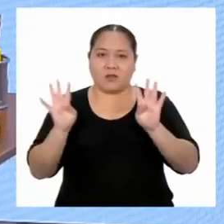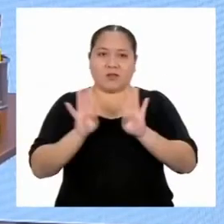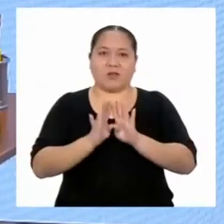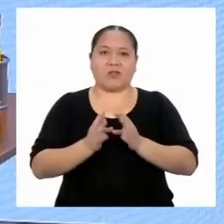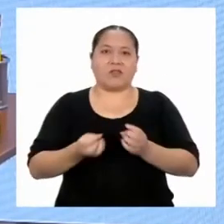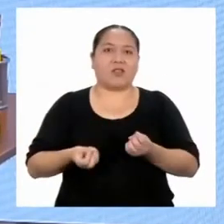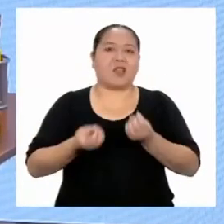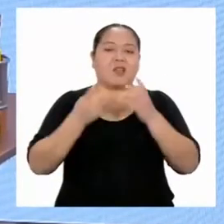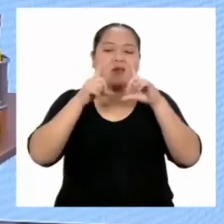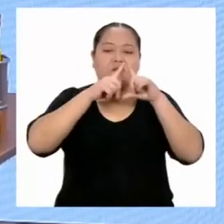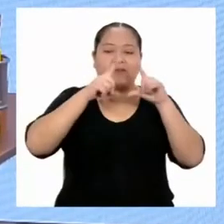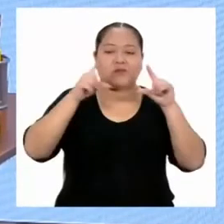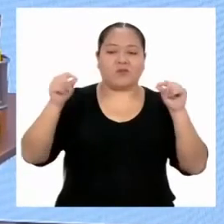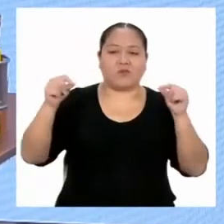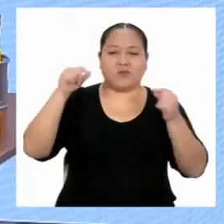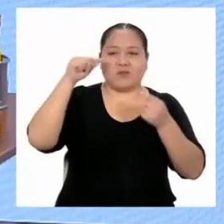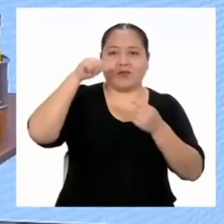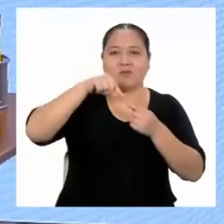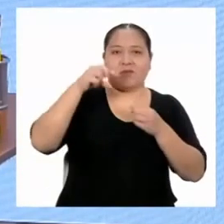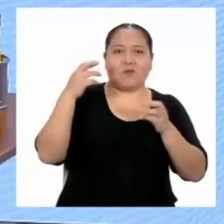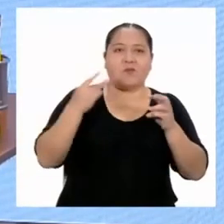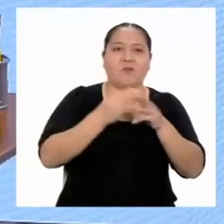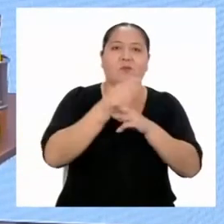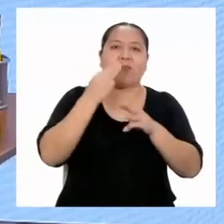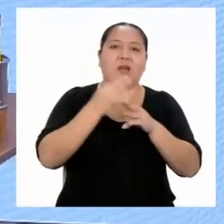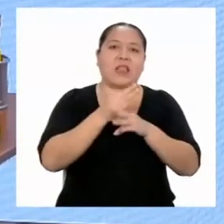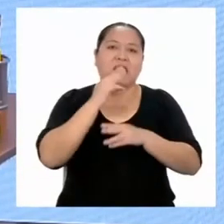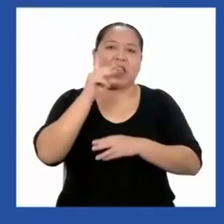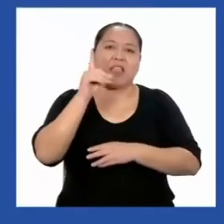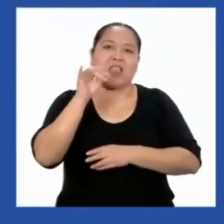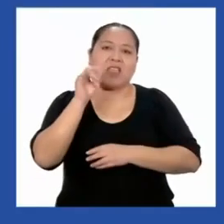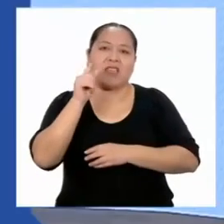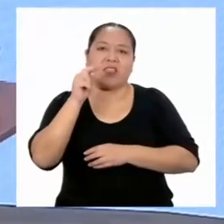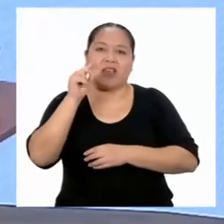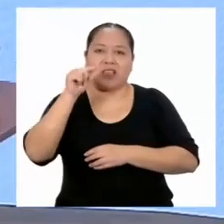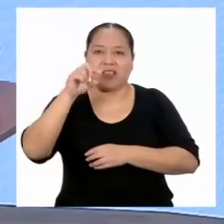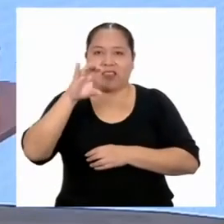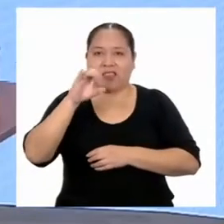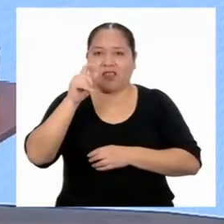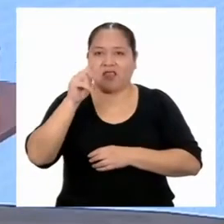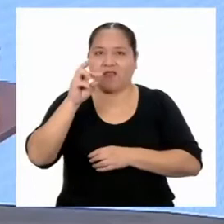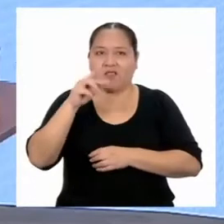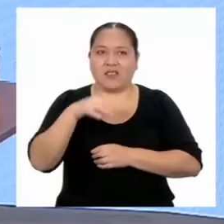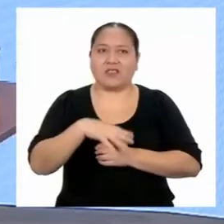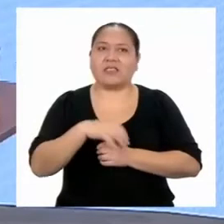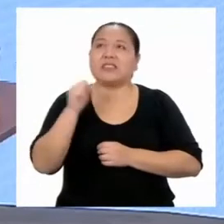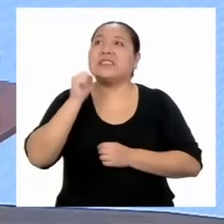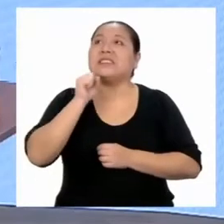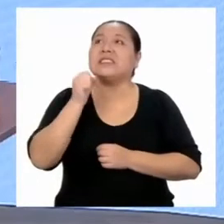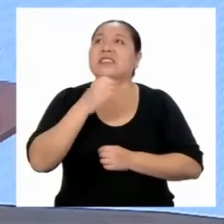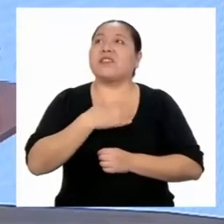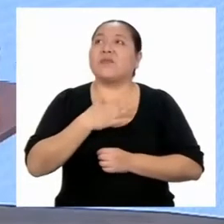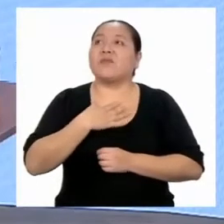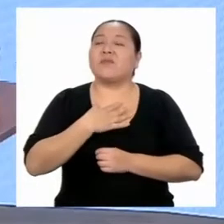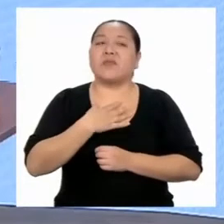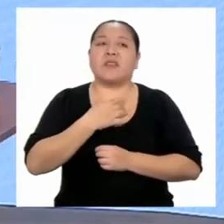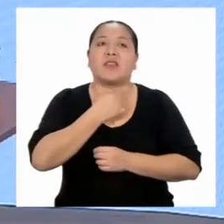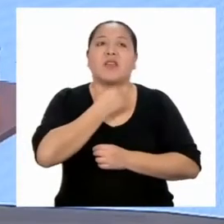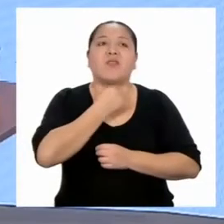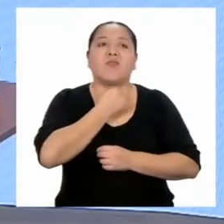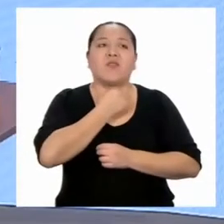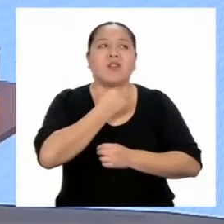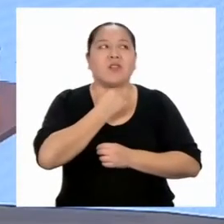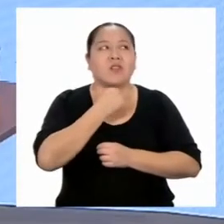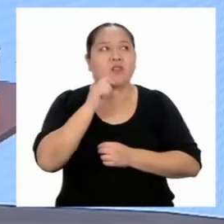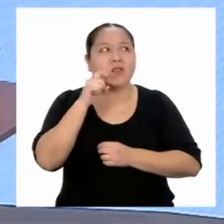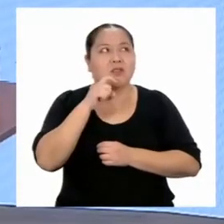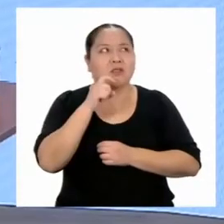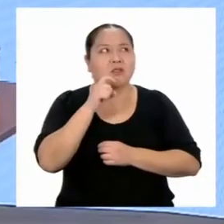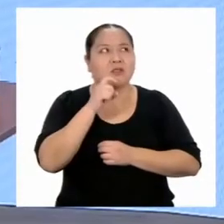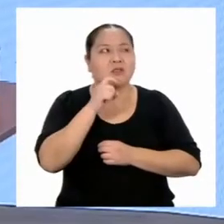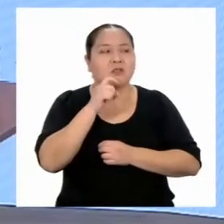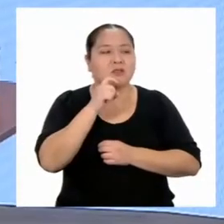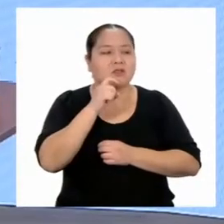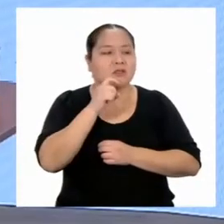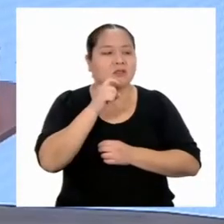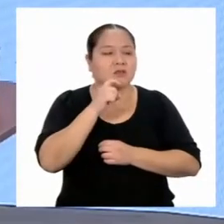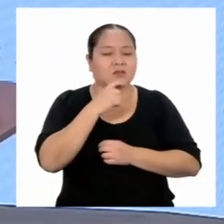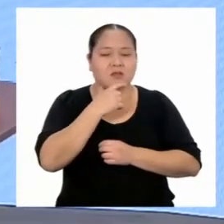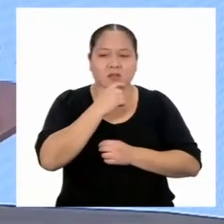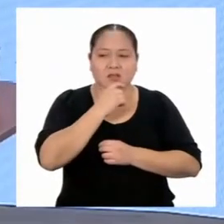jugoso cheque de Mate Detectives. Sí, sí, mi abuelo necesita, este,